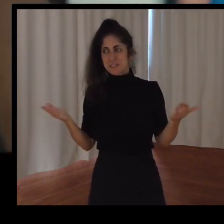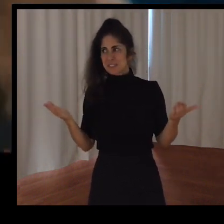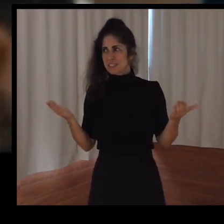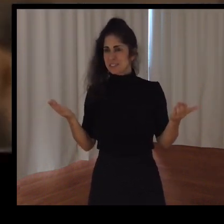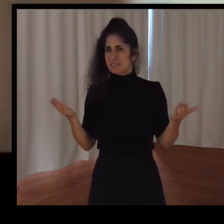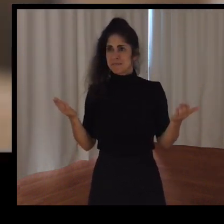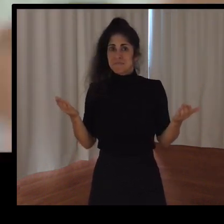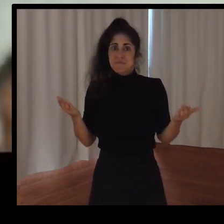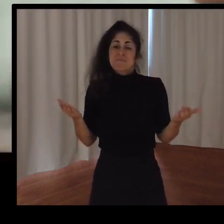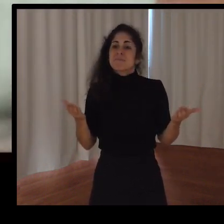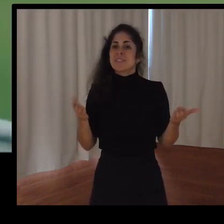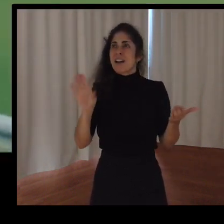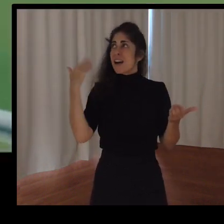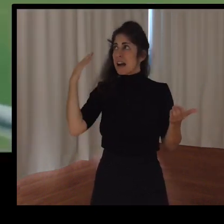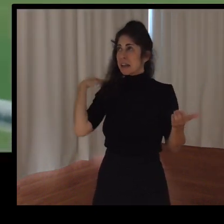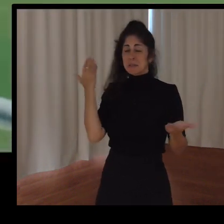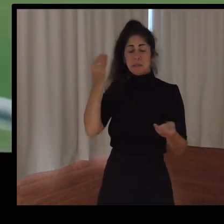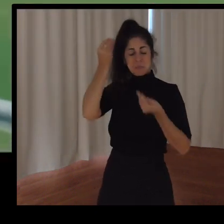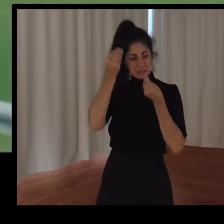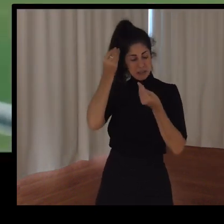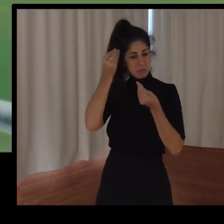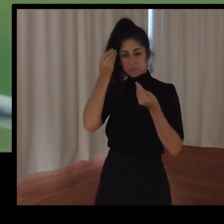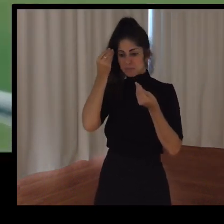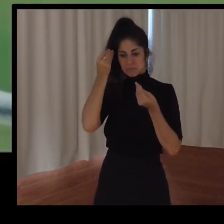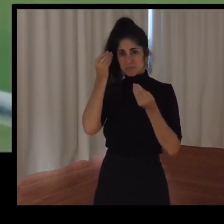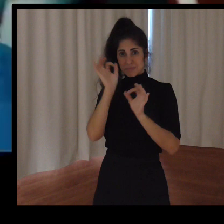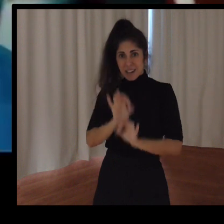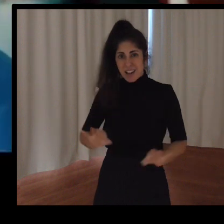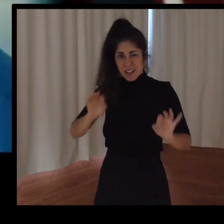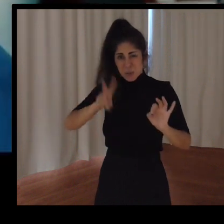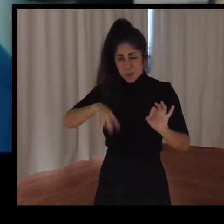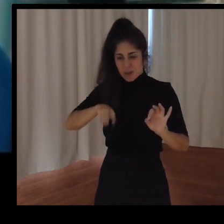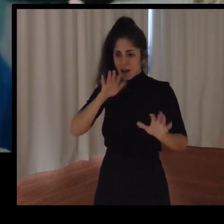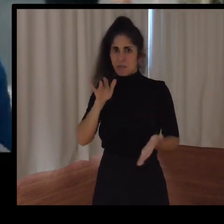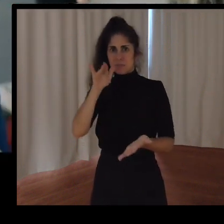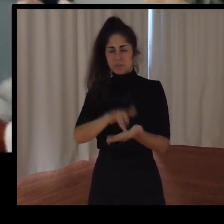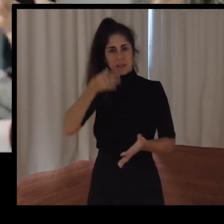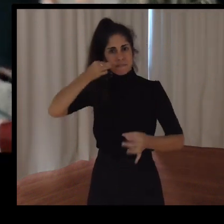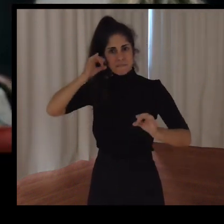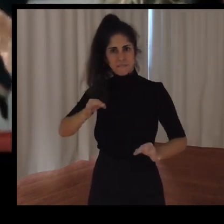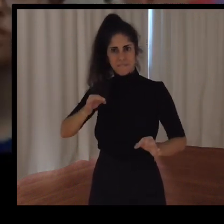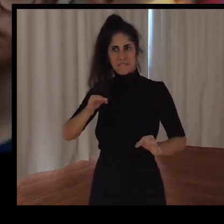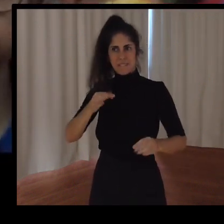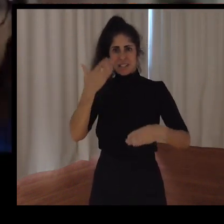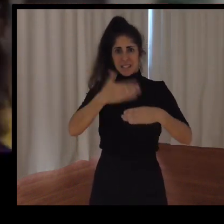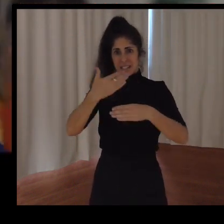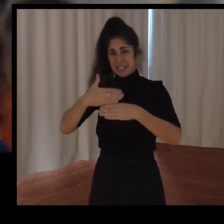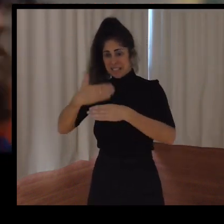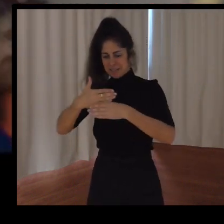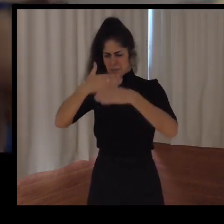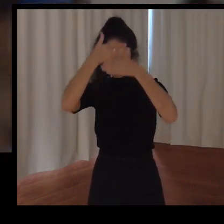habíamos transitado. ¿Y qué pasa cuando superamos estos límites? Os animo a